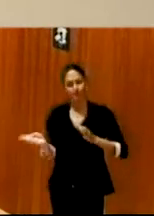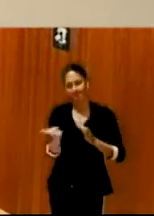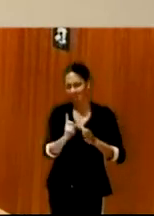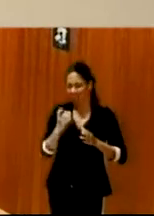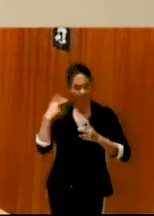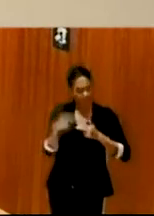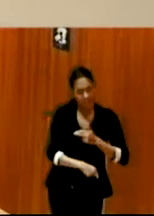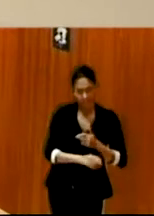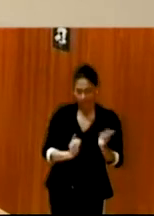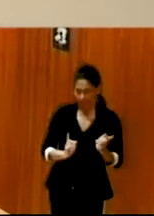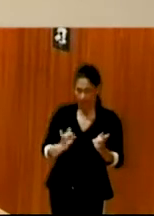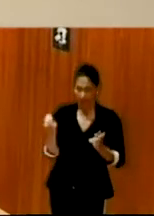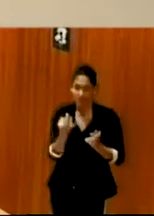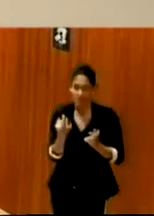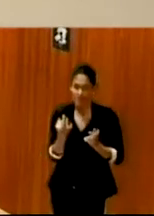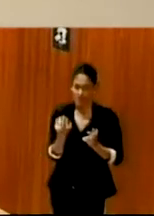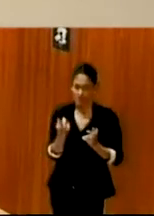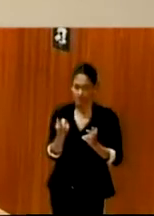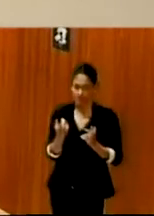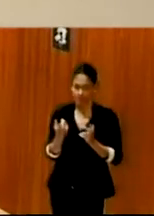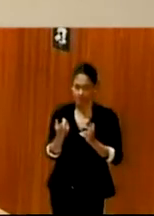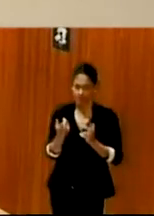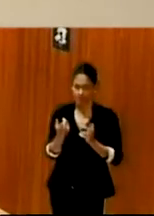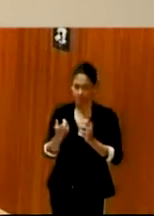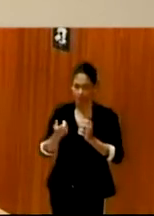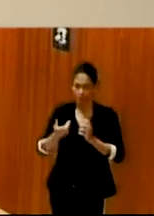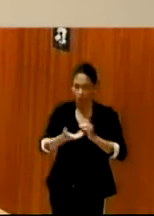estar todos a una misma cosa sea un hecho.